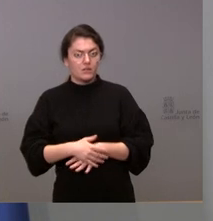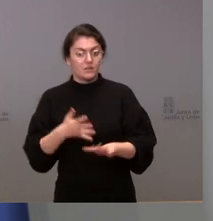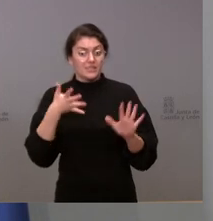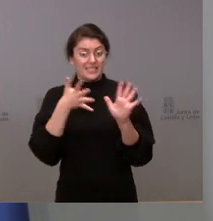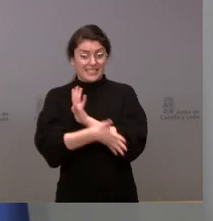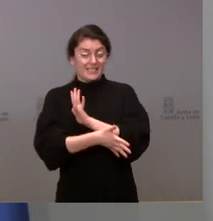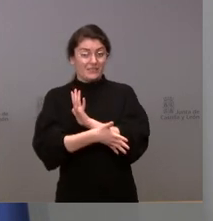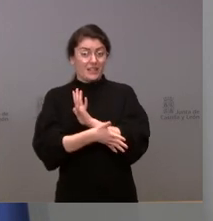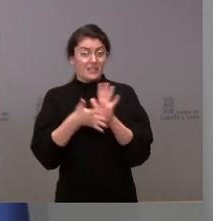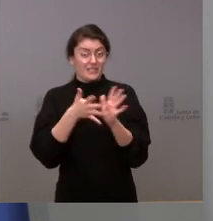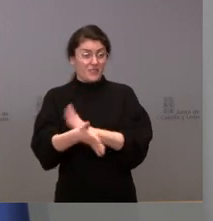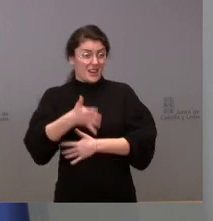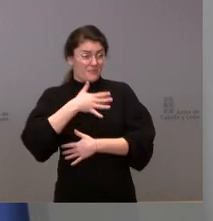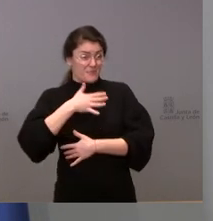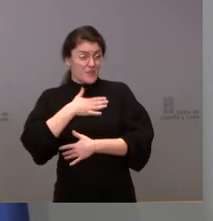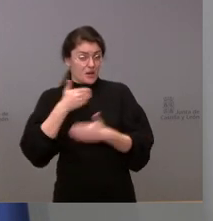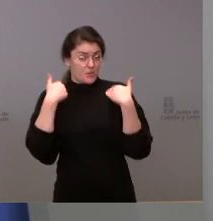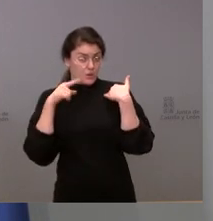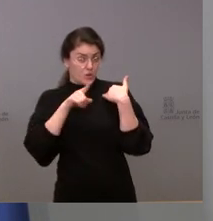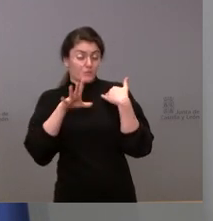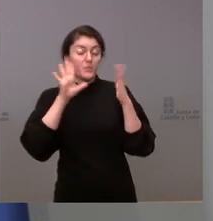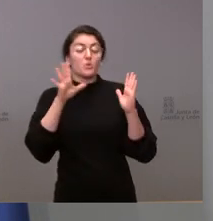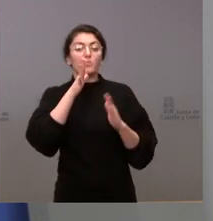está dentro de mi ámbito pero sí en calidad de portavoz